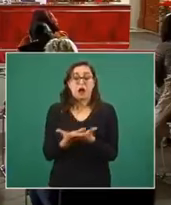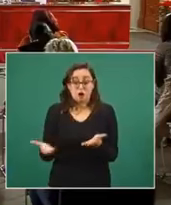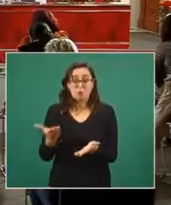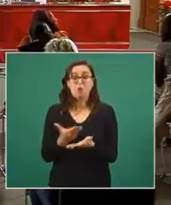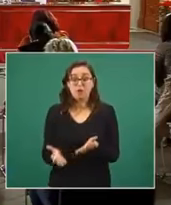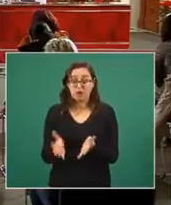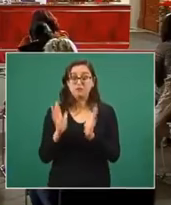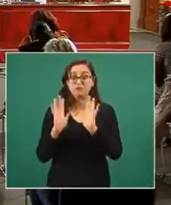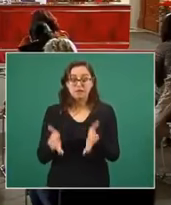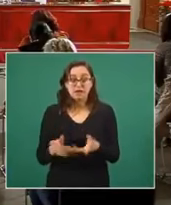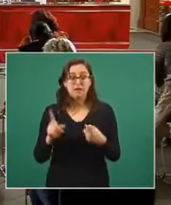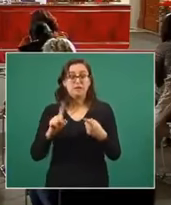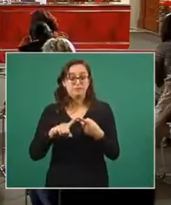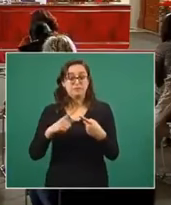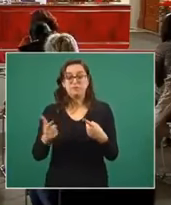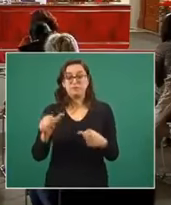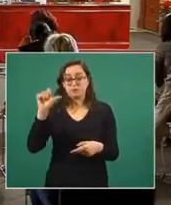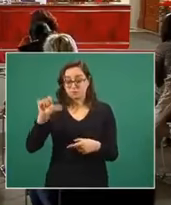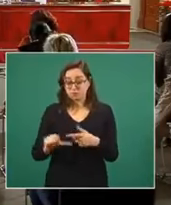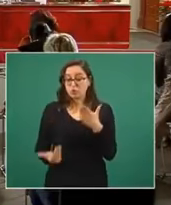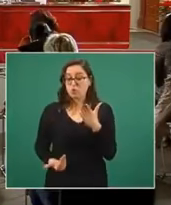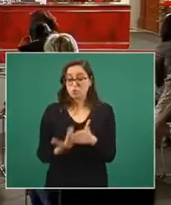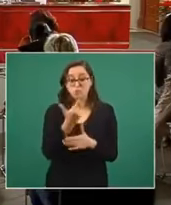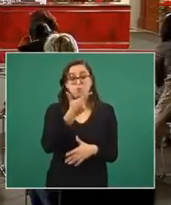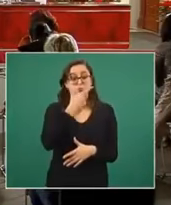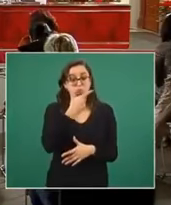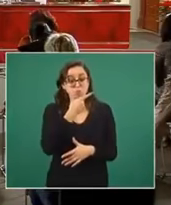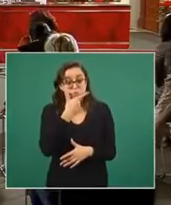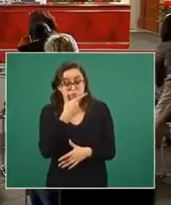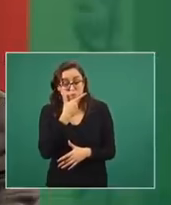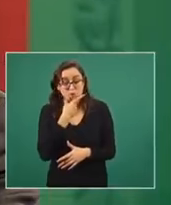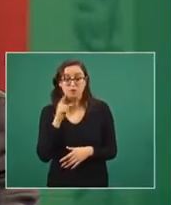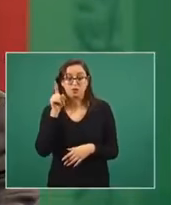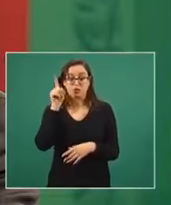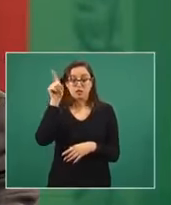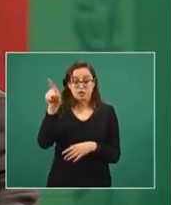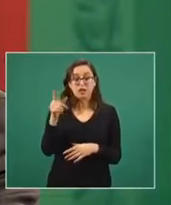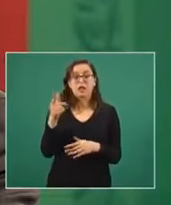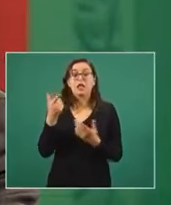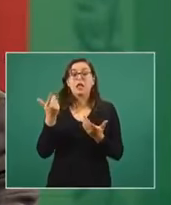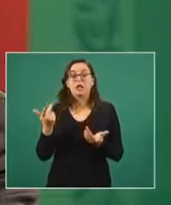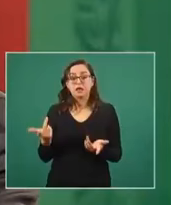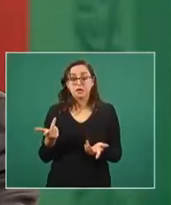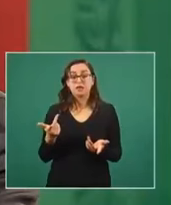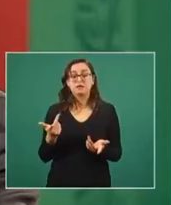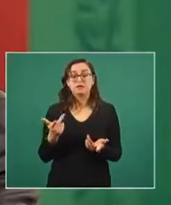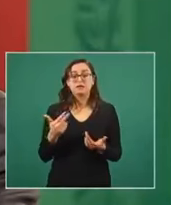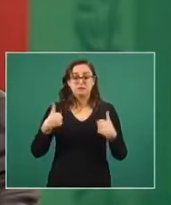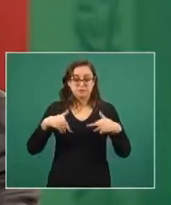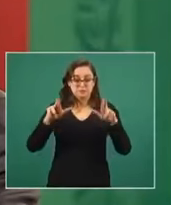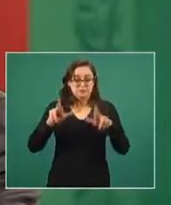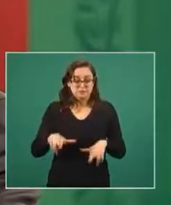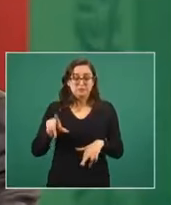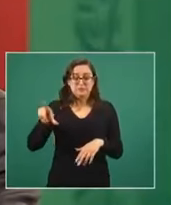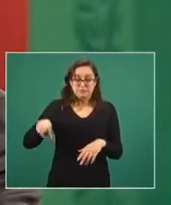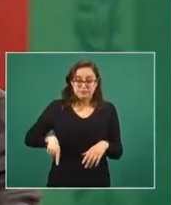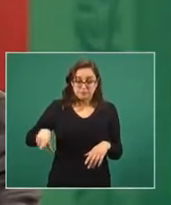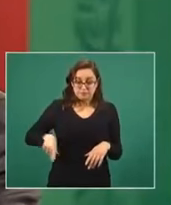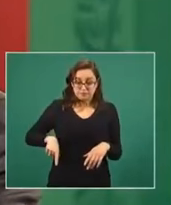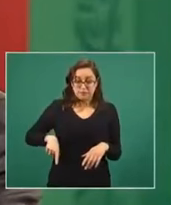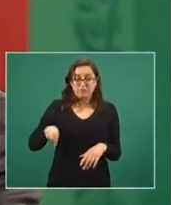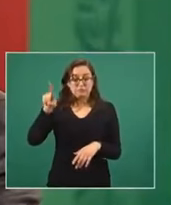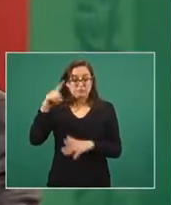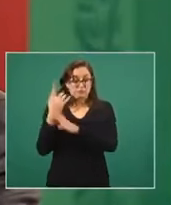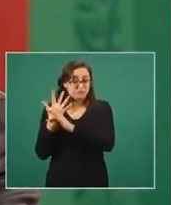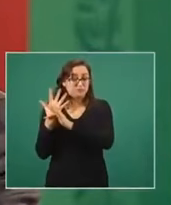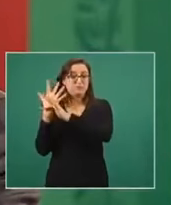Reino Unido, esta misma mañana el primer ministro Boris Johnson estaba instruyendo disposiciones especiales,